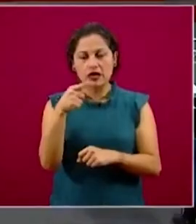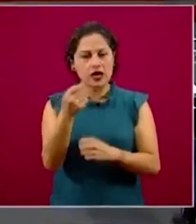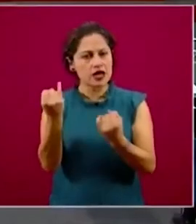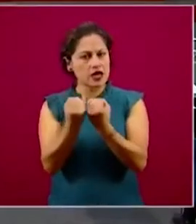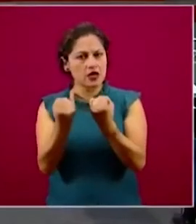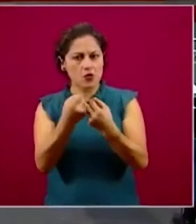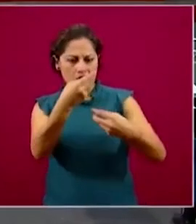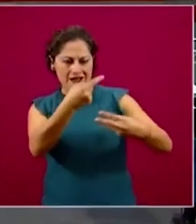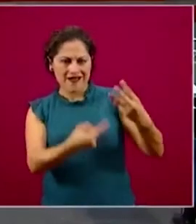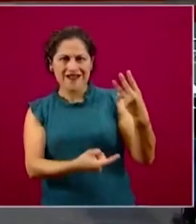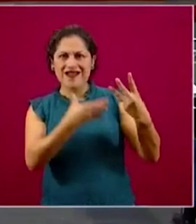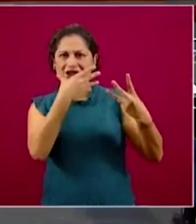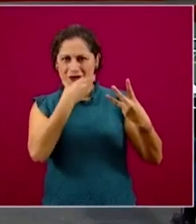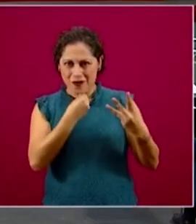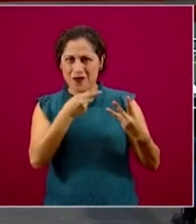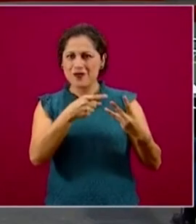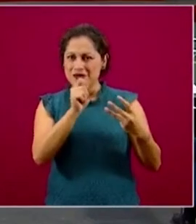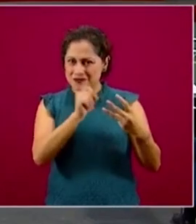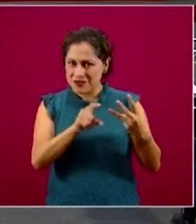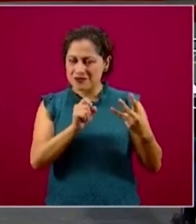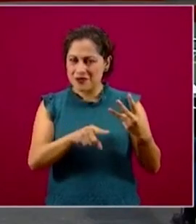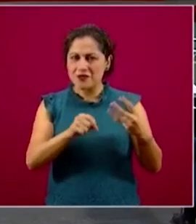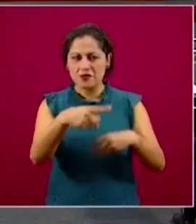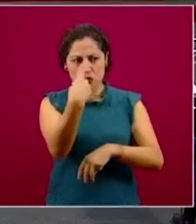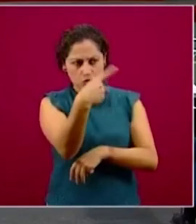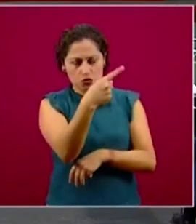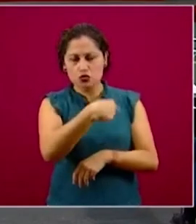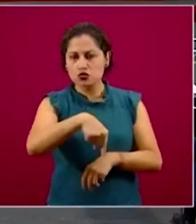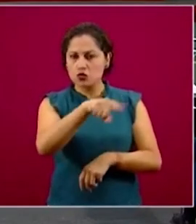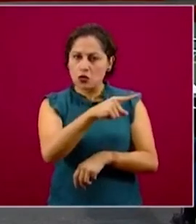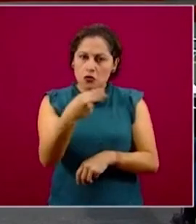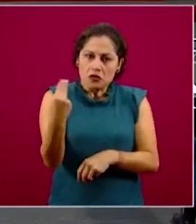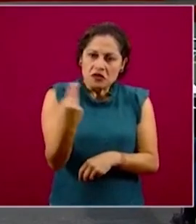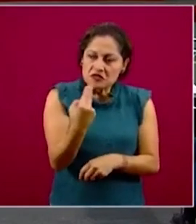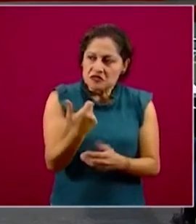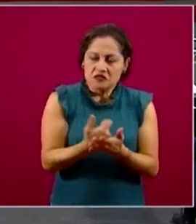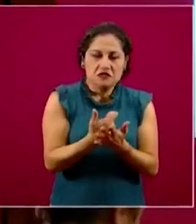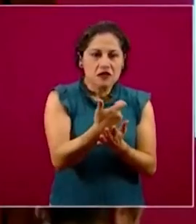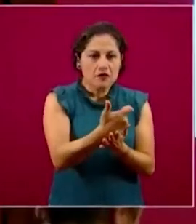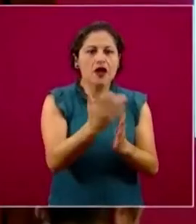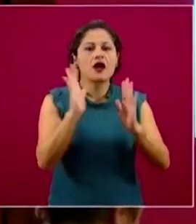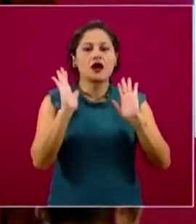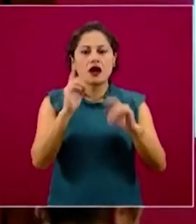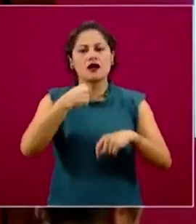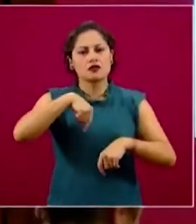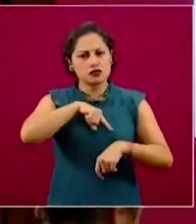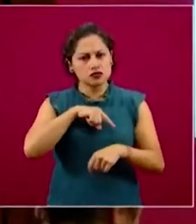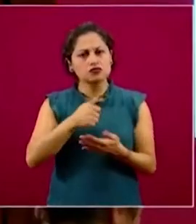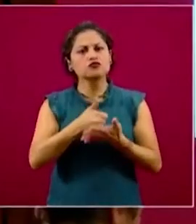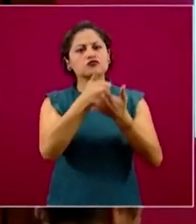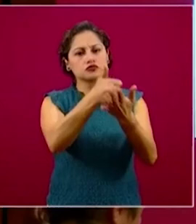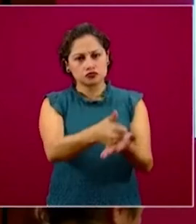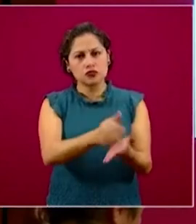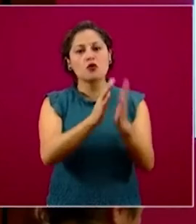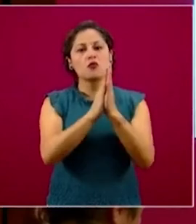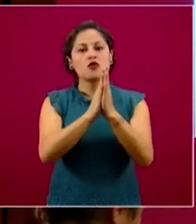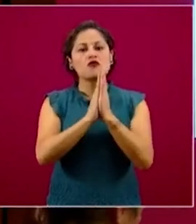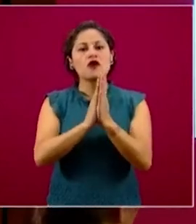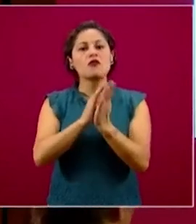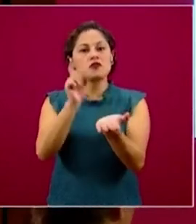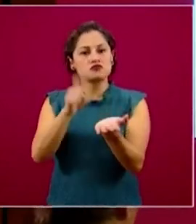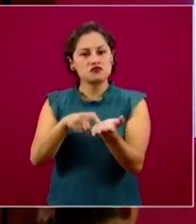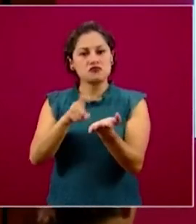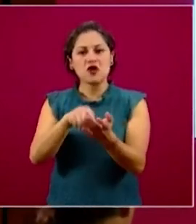empiecen a cubrir algunas necesidades, algunos pagos que tienen que hacer. Los seguimos invitando a que acudan a la página del Seguro Social.